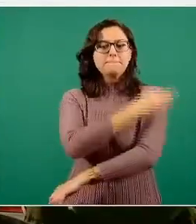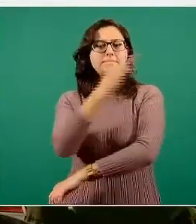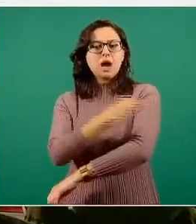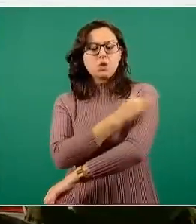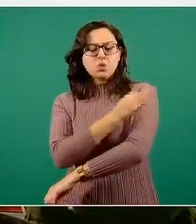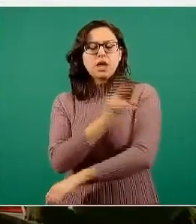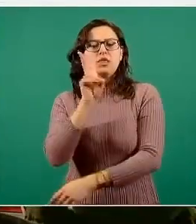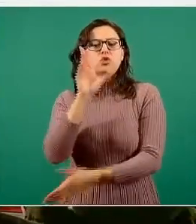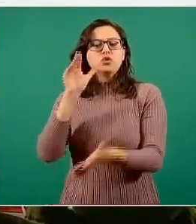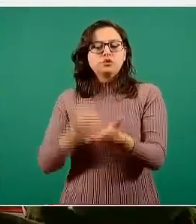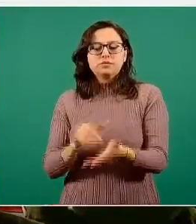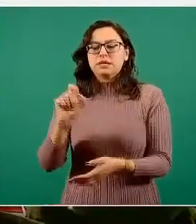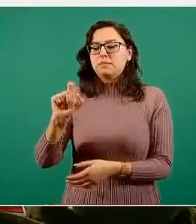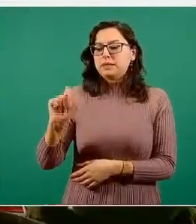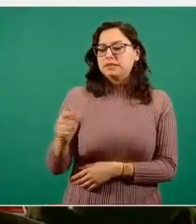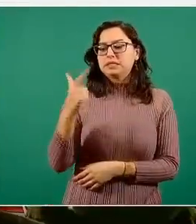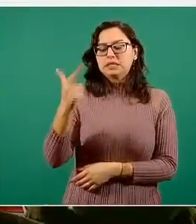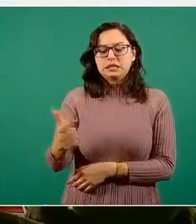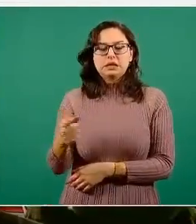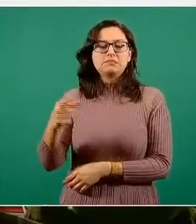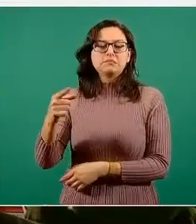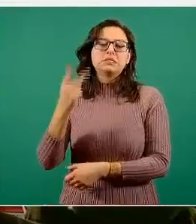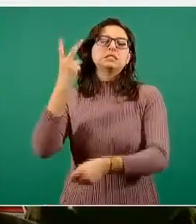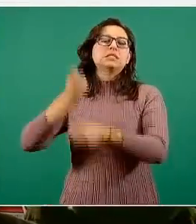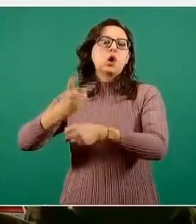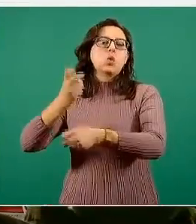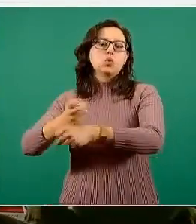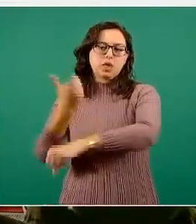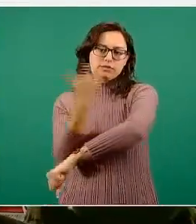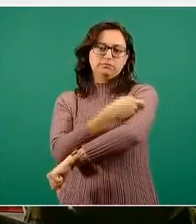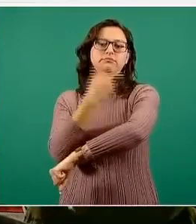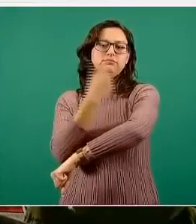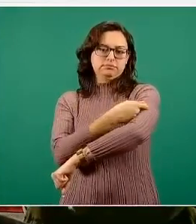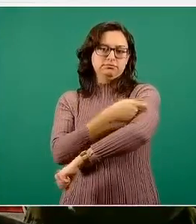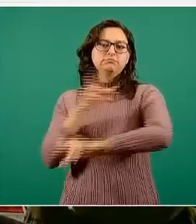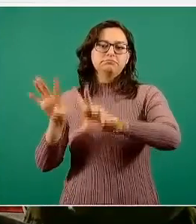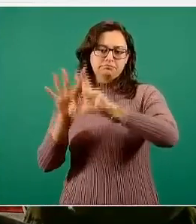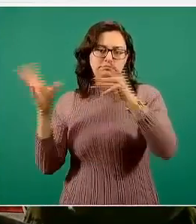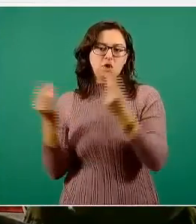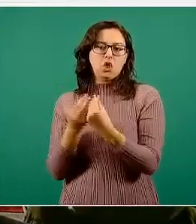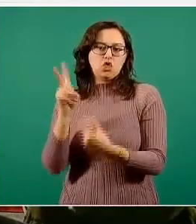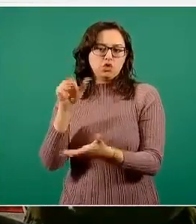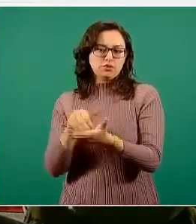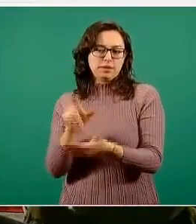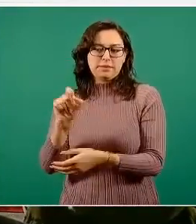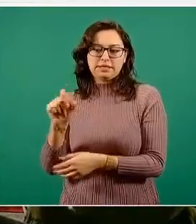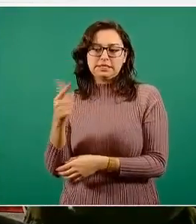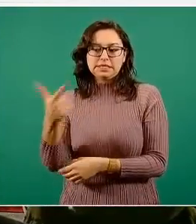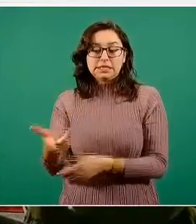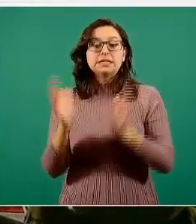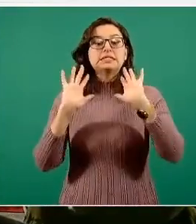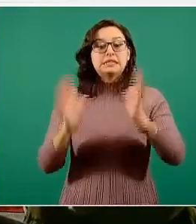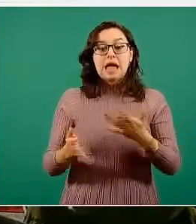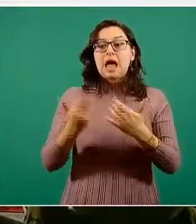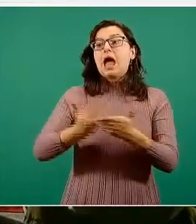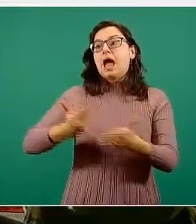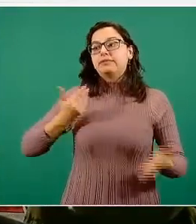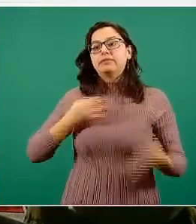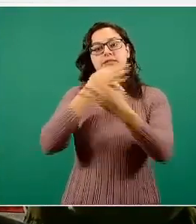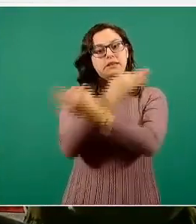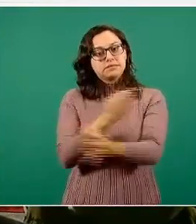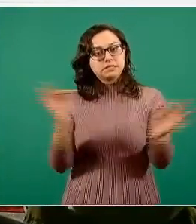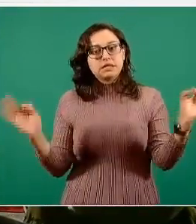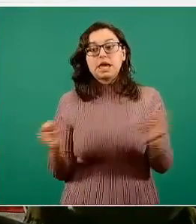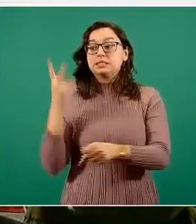que son principalmente o casi exclusivamente en este momento segundas dosis. Hemos dicho que está garantizada la segunda dosis, que ahora